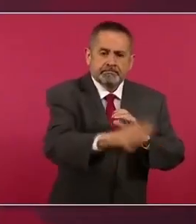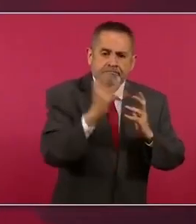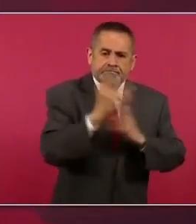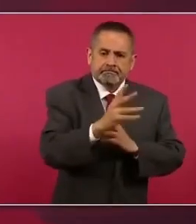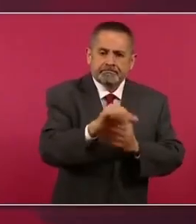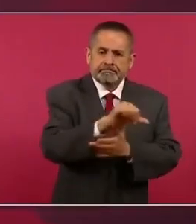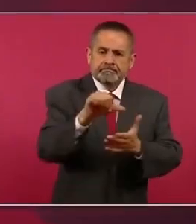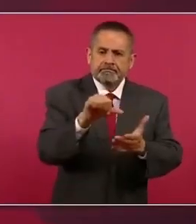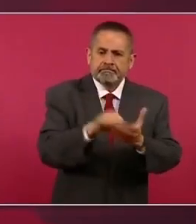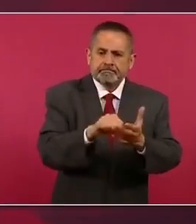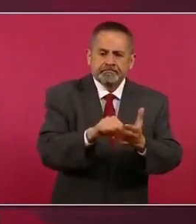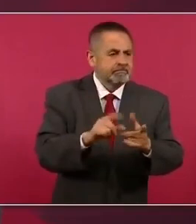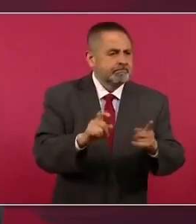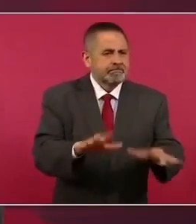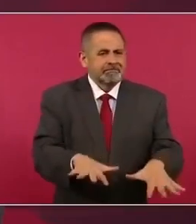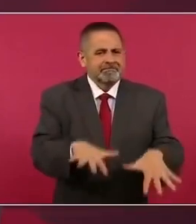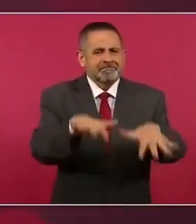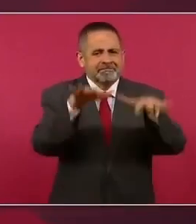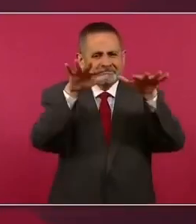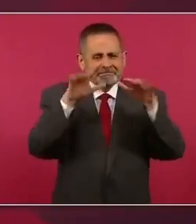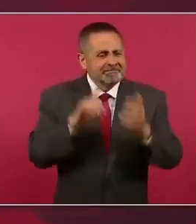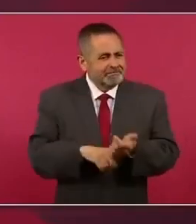del palacio de aguas negras